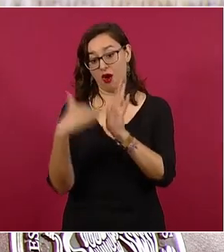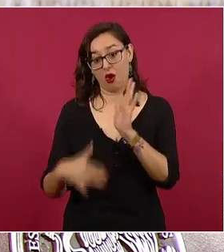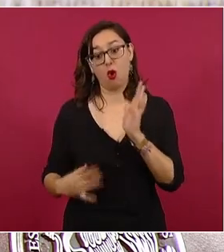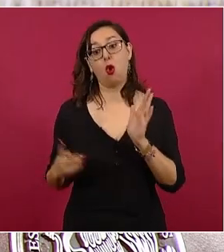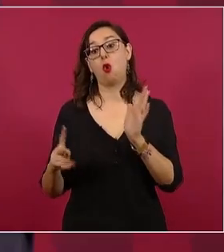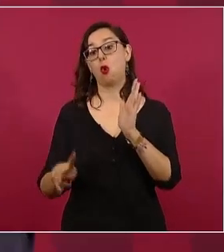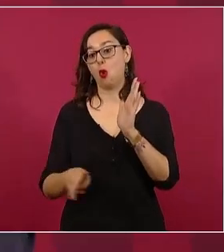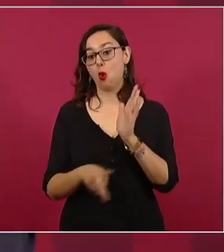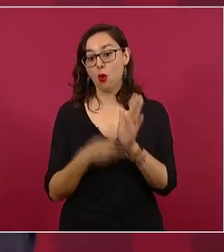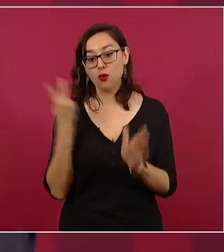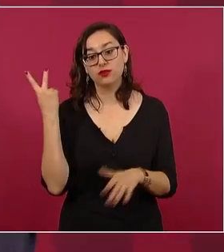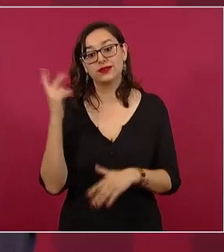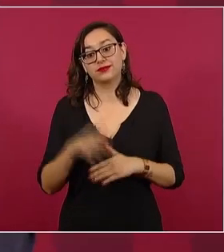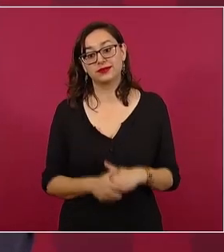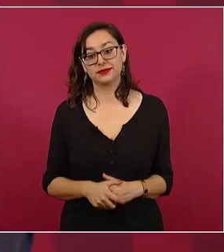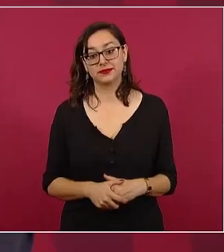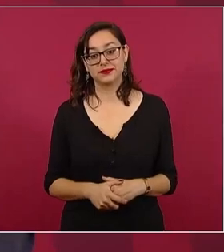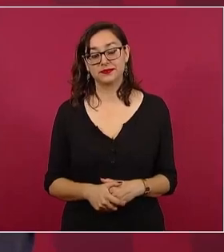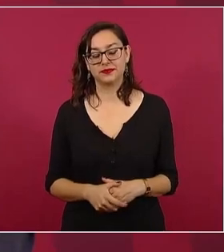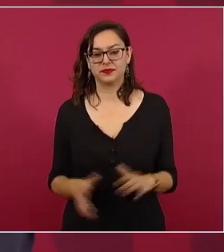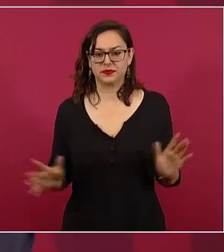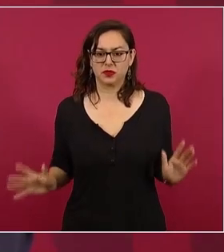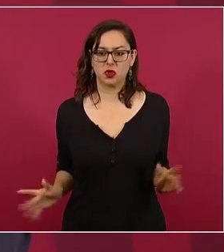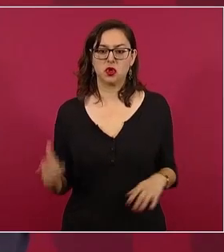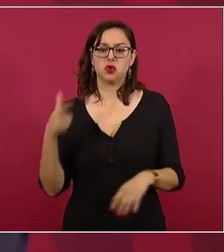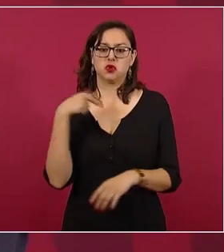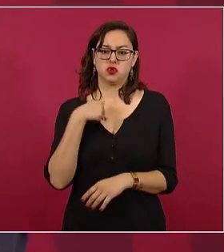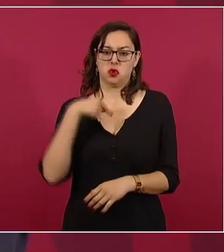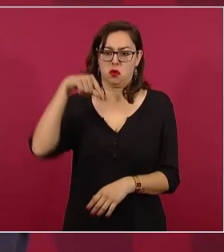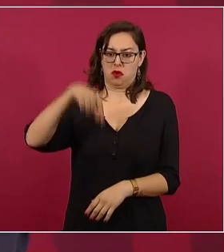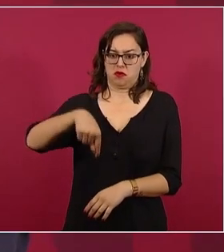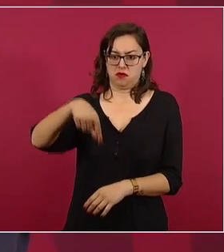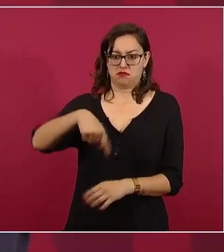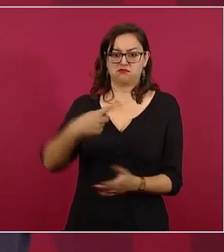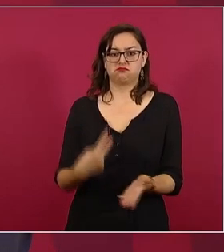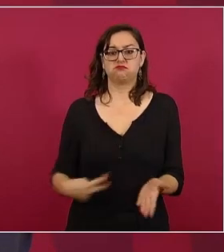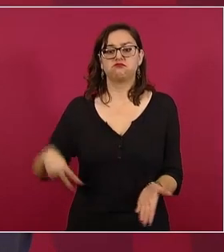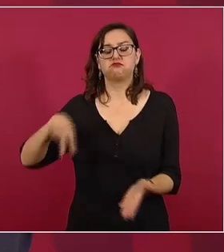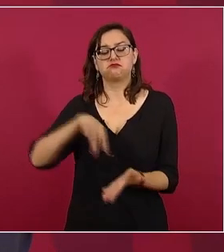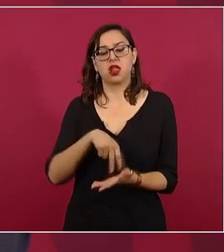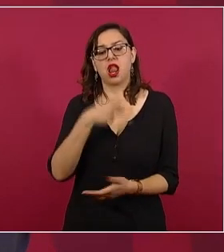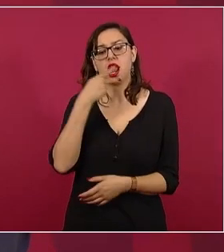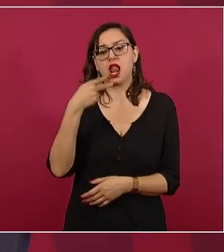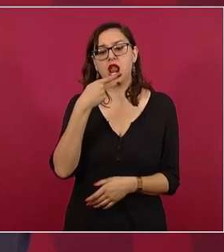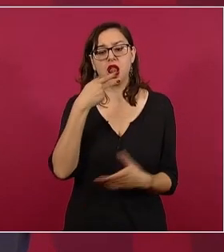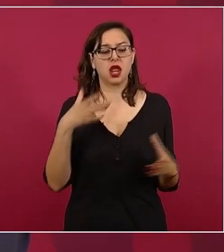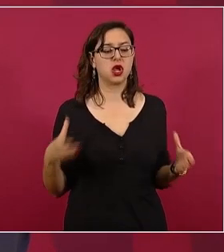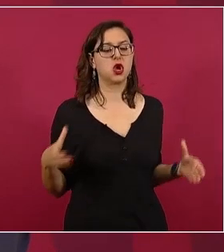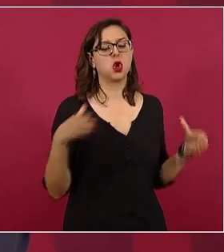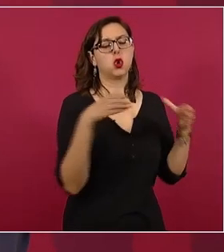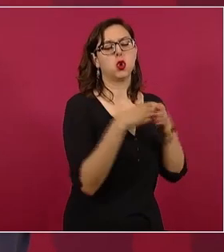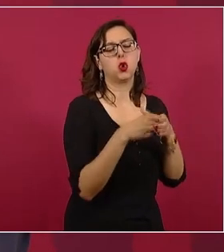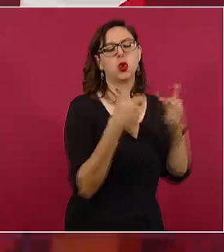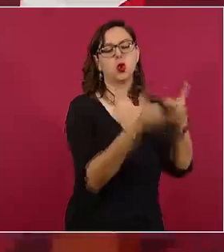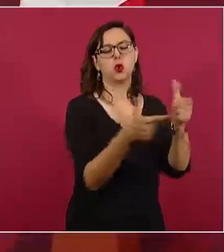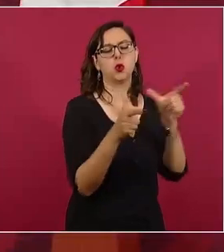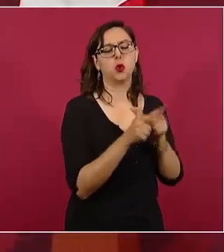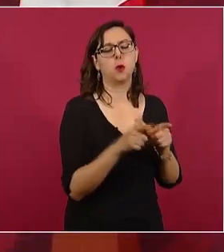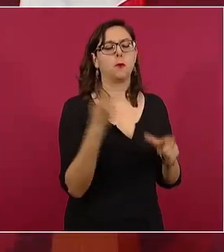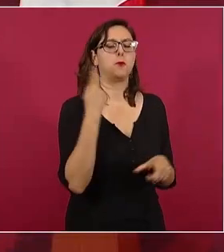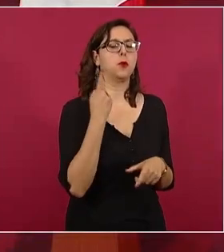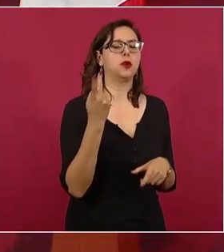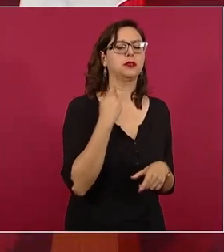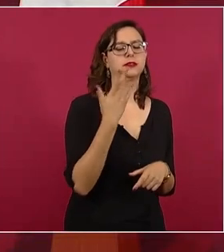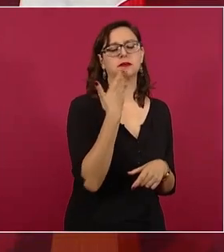no hablo nada más para las élites, para los expertos, para los especialistas,